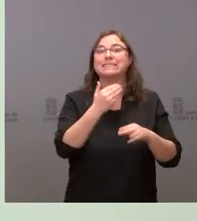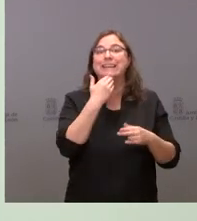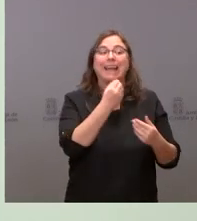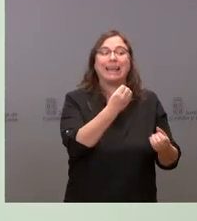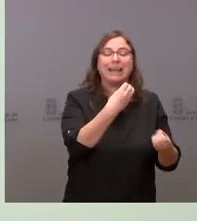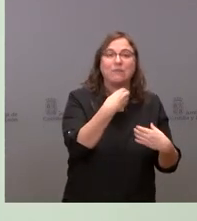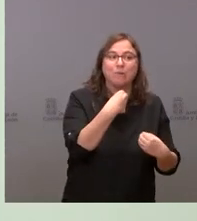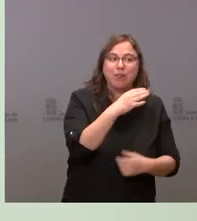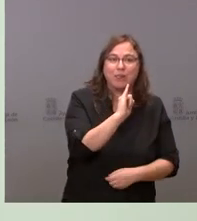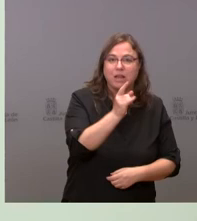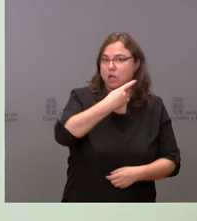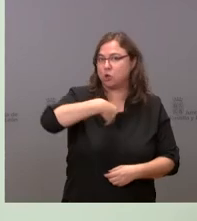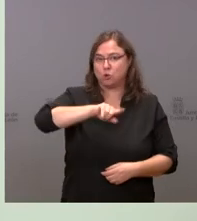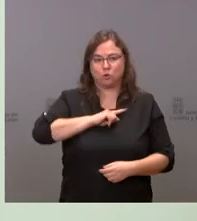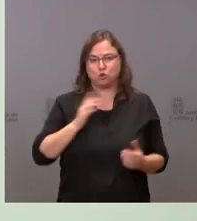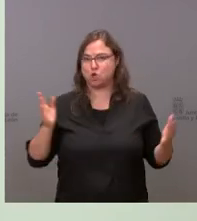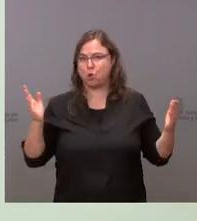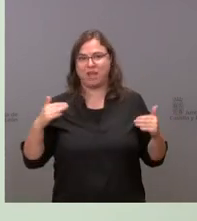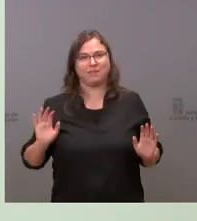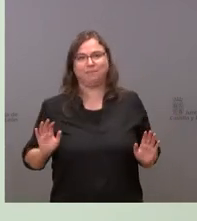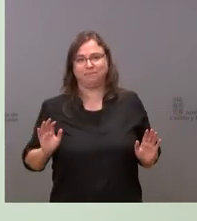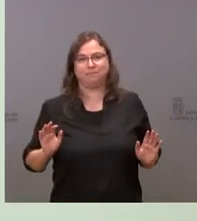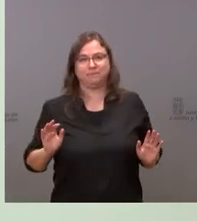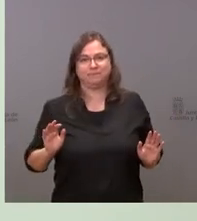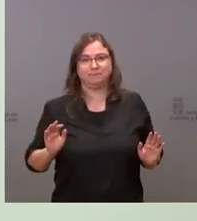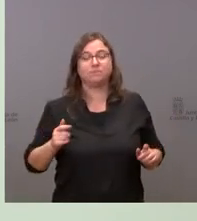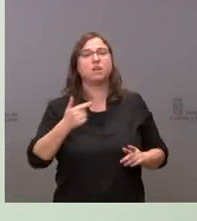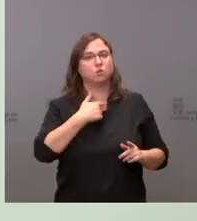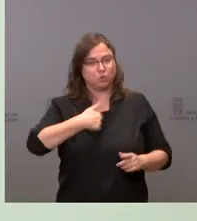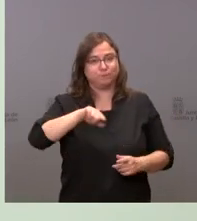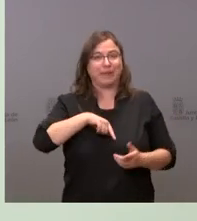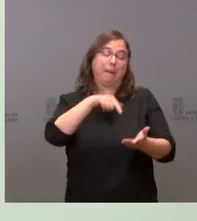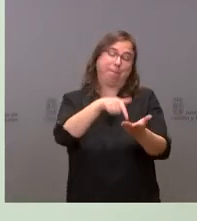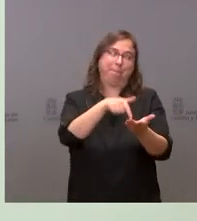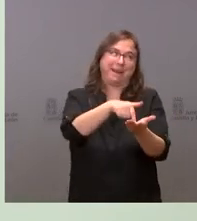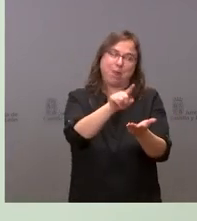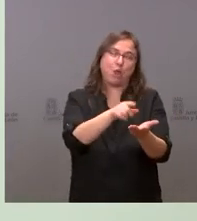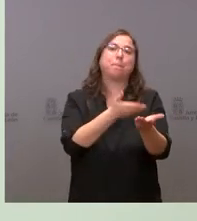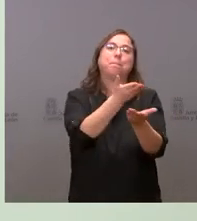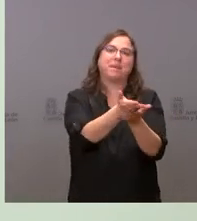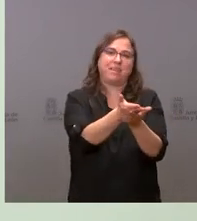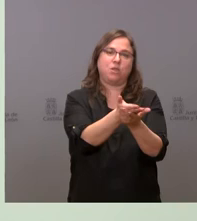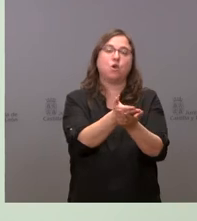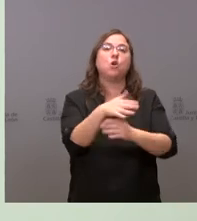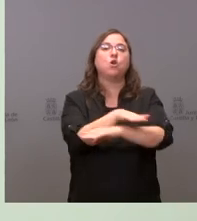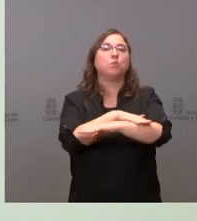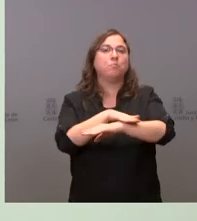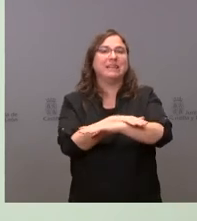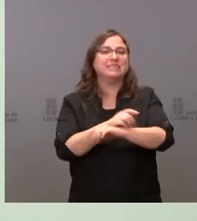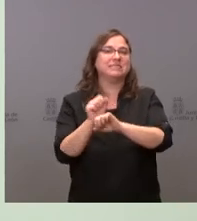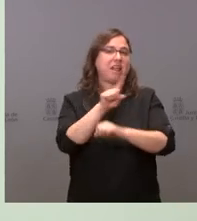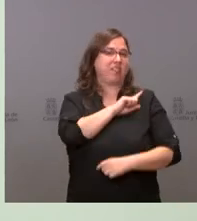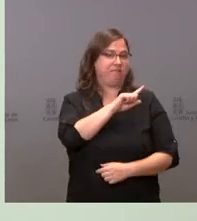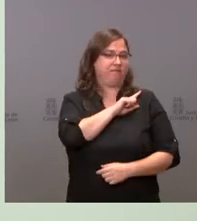que a nosotros no se nos traslada le he reclamado vamos le he pedido a la Ministra de Defensa una reunión